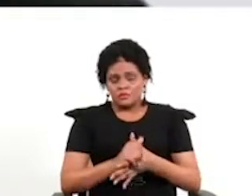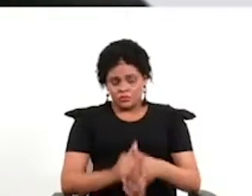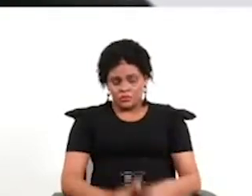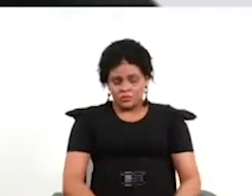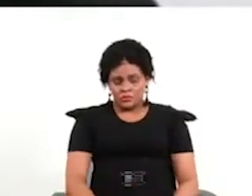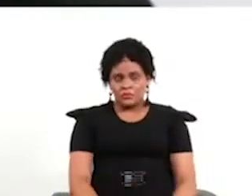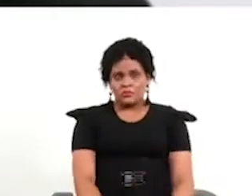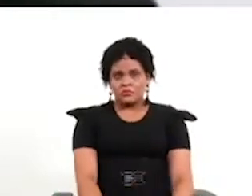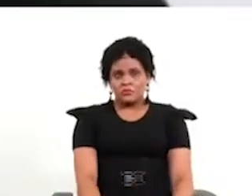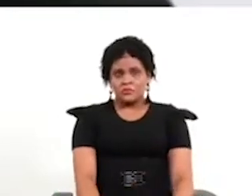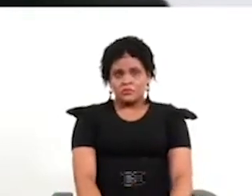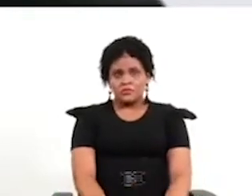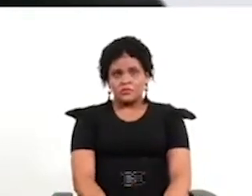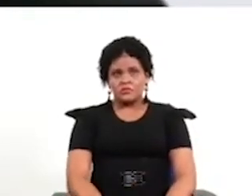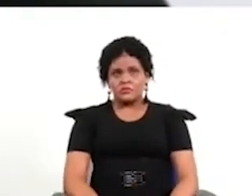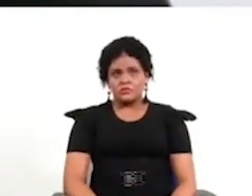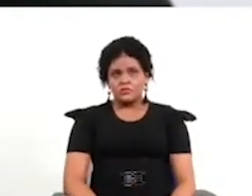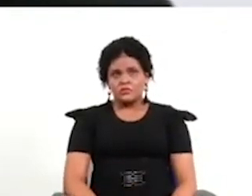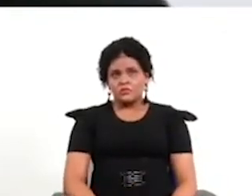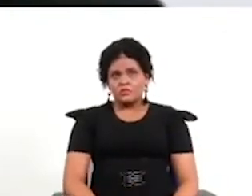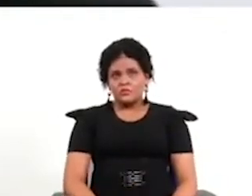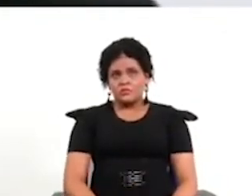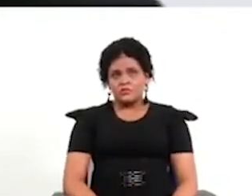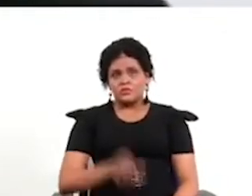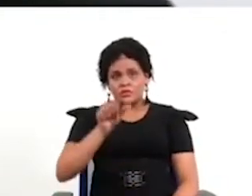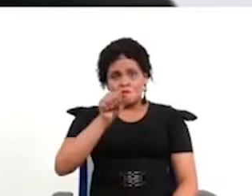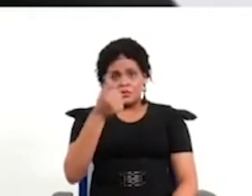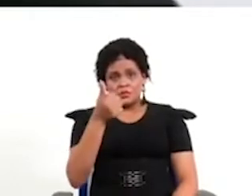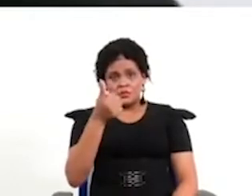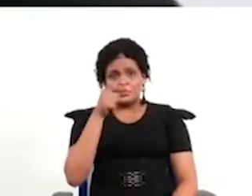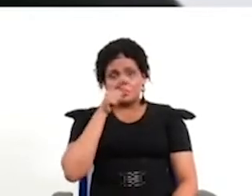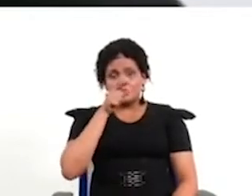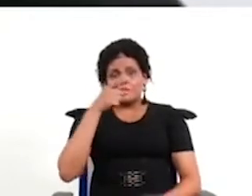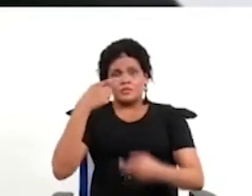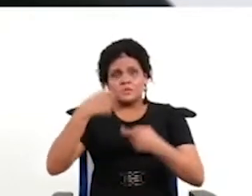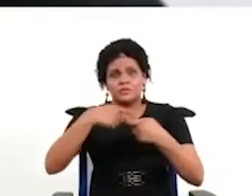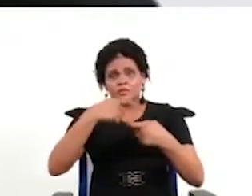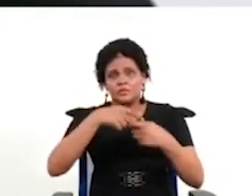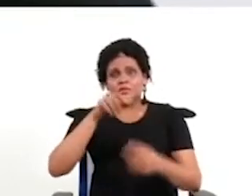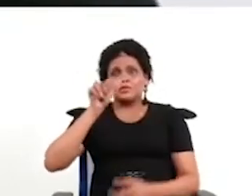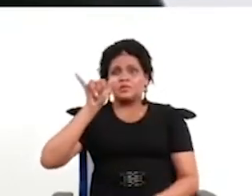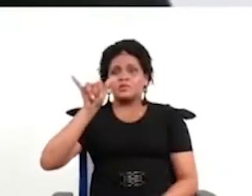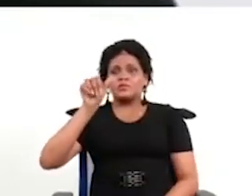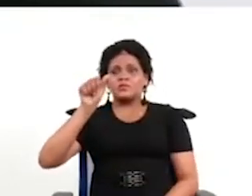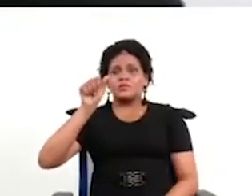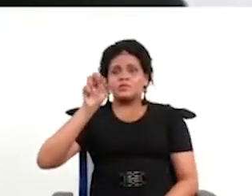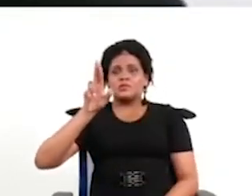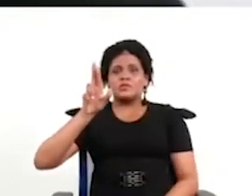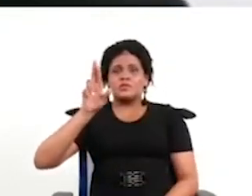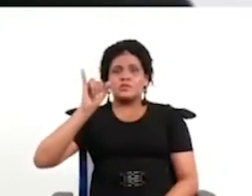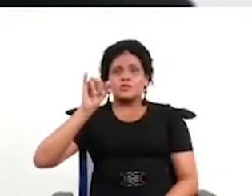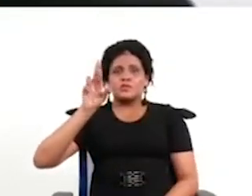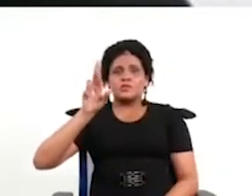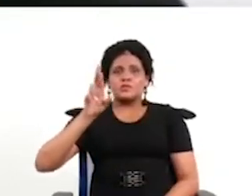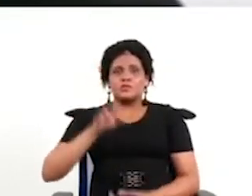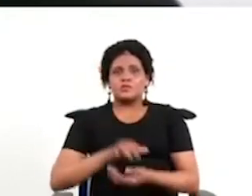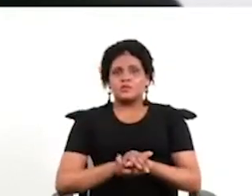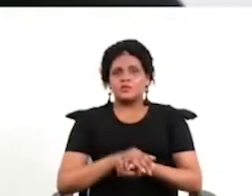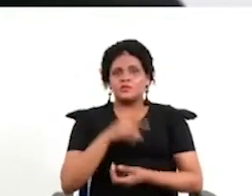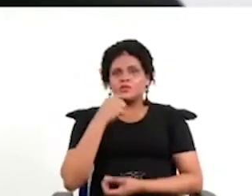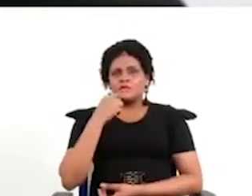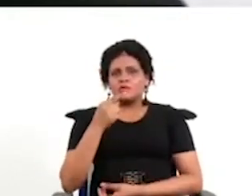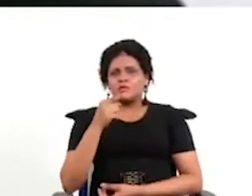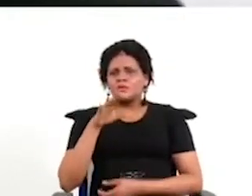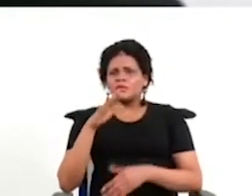otro de los participantes Jair Leis pregunta si se instrumentaliza de manera creciente la